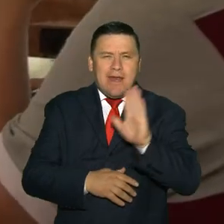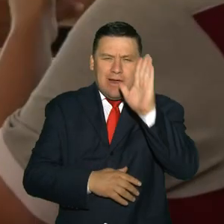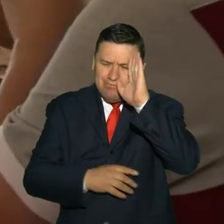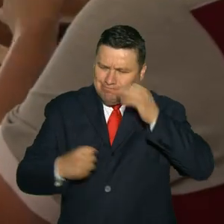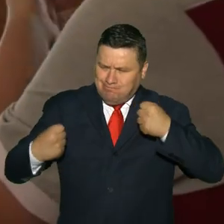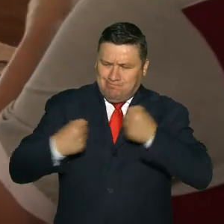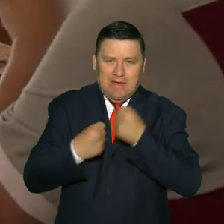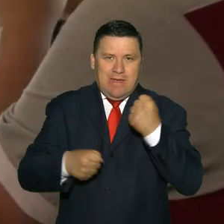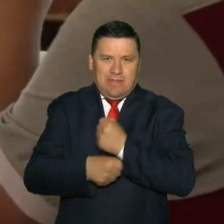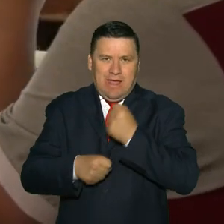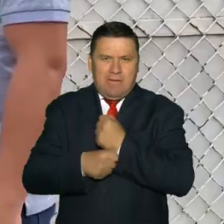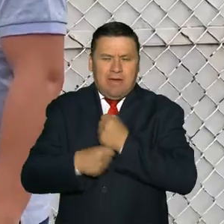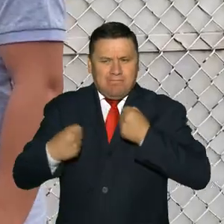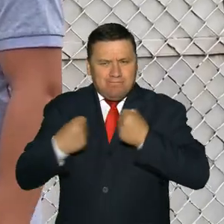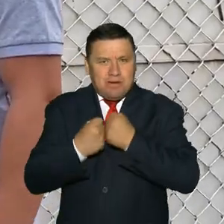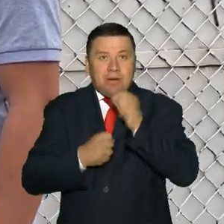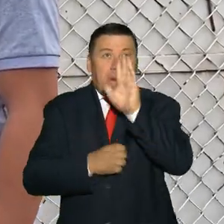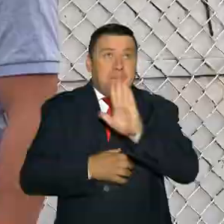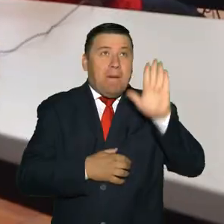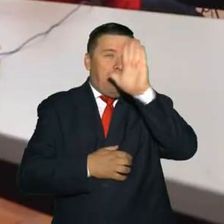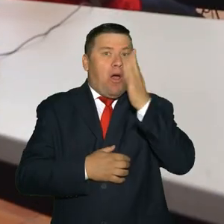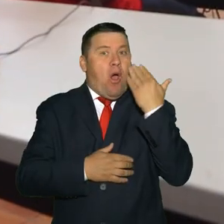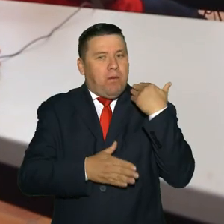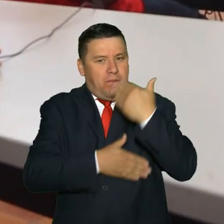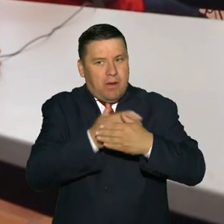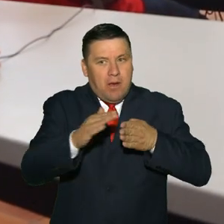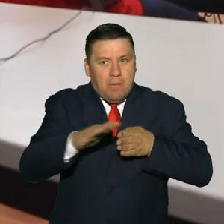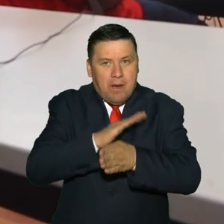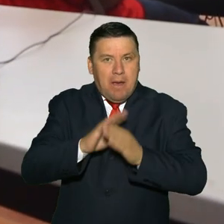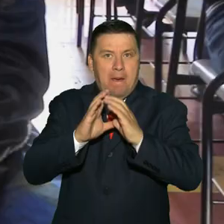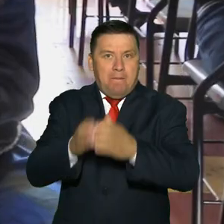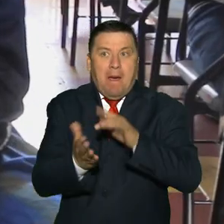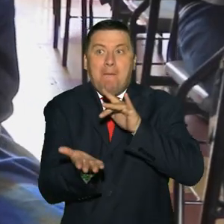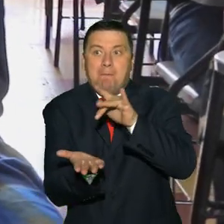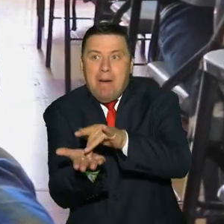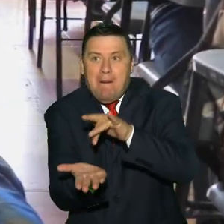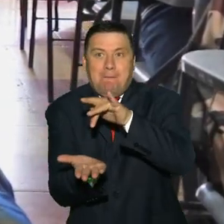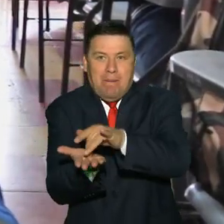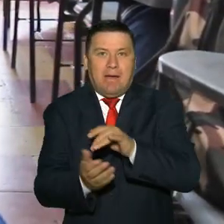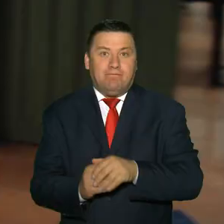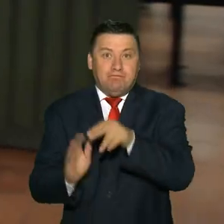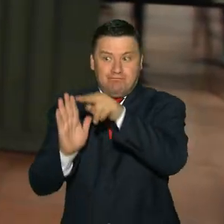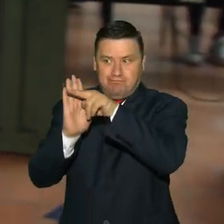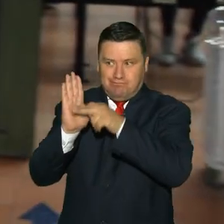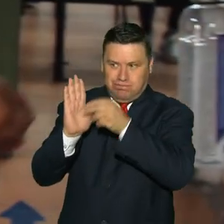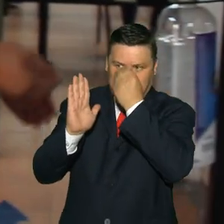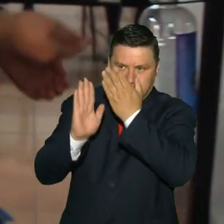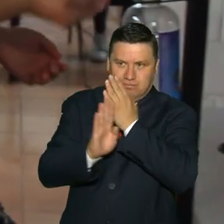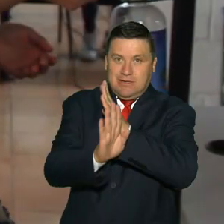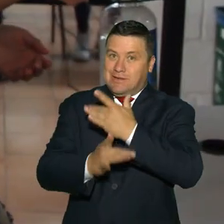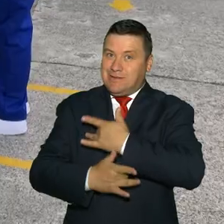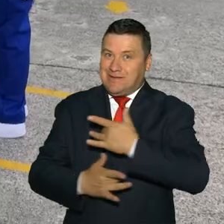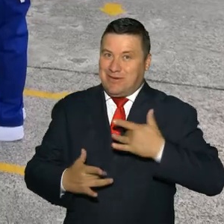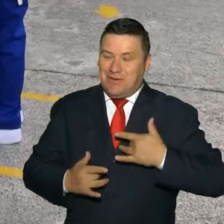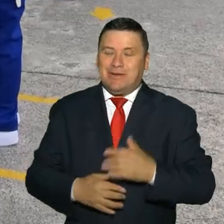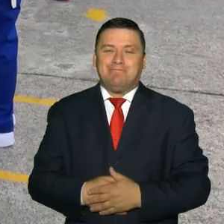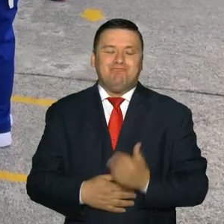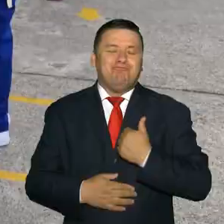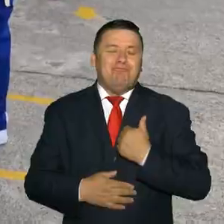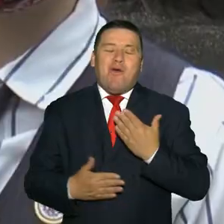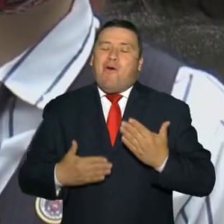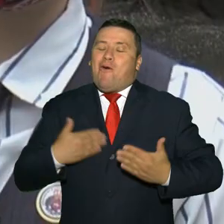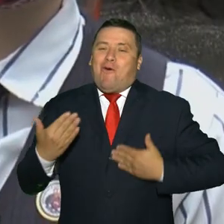gobierno nacional trabaja de manera articulada con los territorios para avanzar en un regreso que permita presencialidad con los protocolos de bioseguridad.